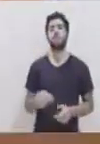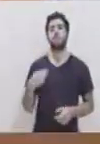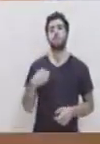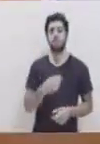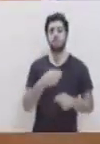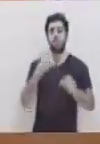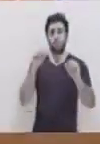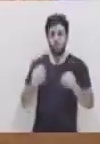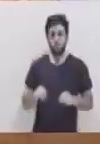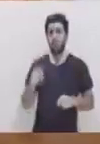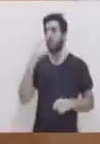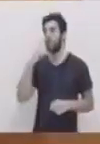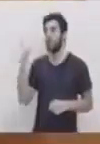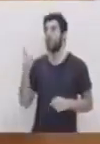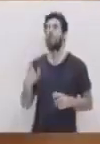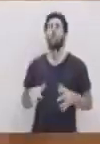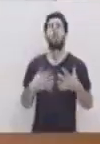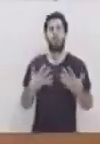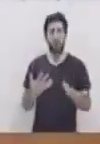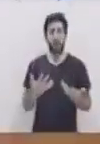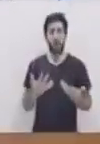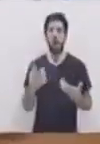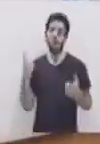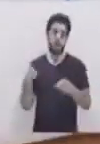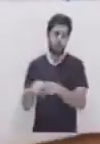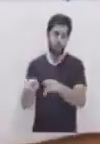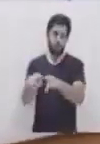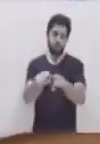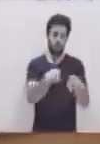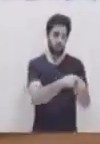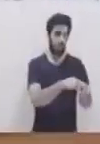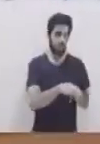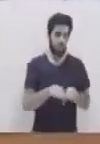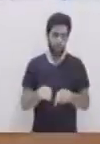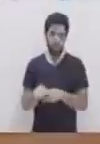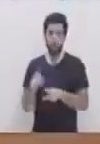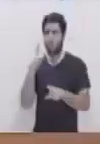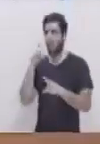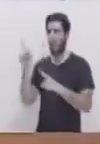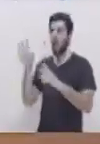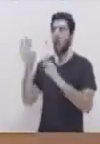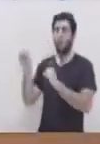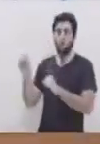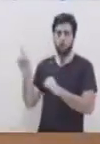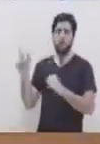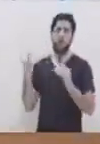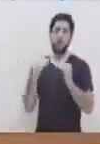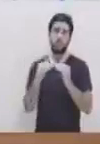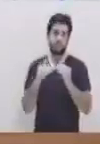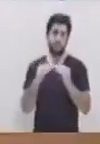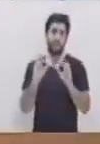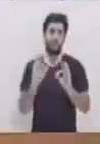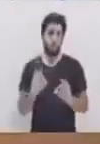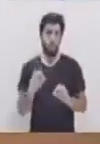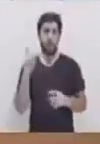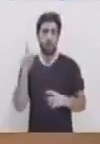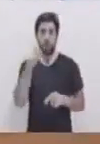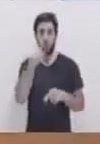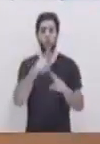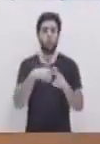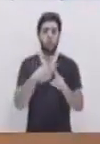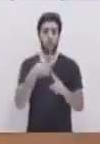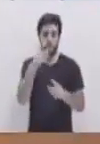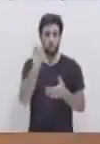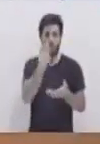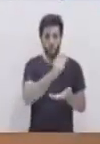podemos ver que es la misma medida. vemos que nos queda tensa. Que ya se tensa. Por eso lo hicimos a la hora de